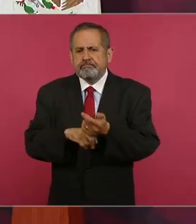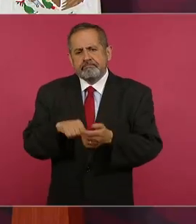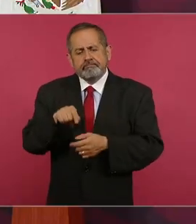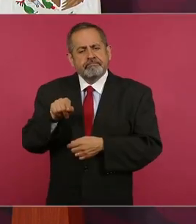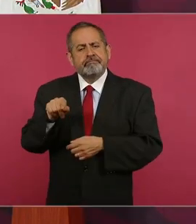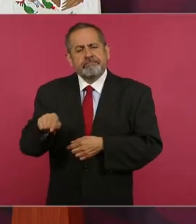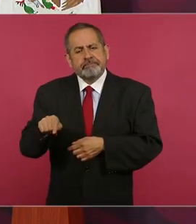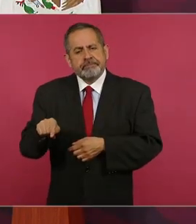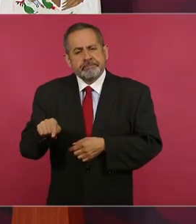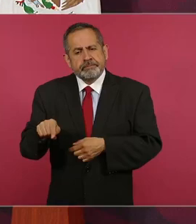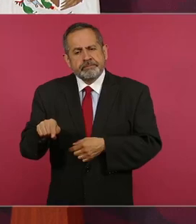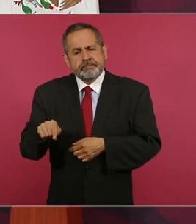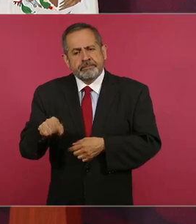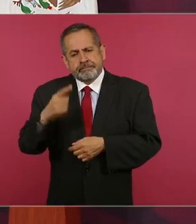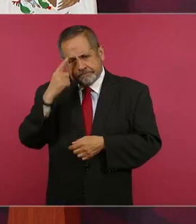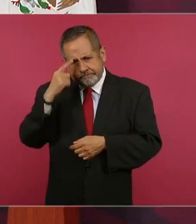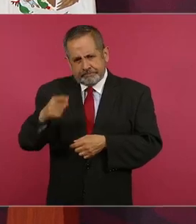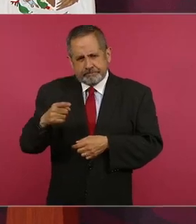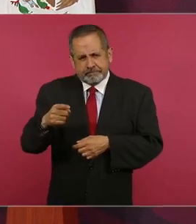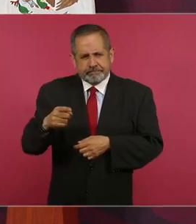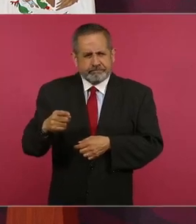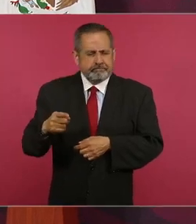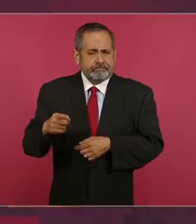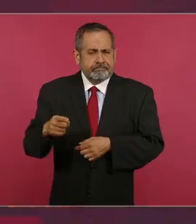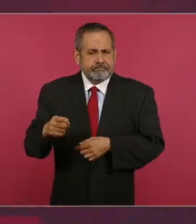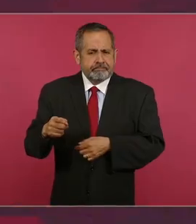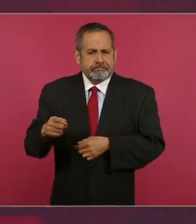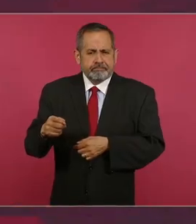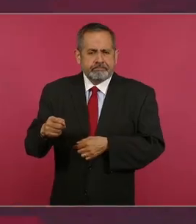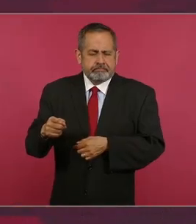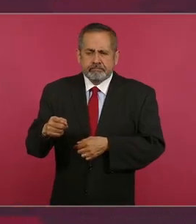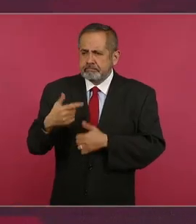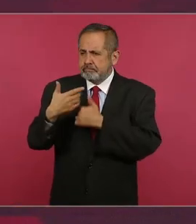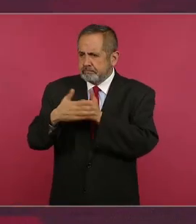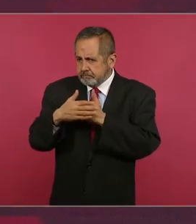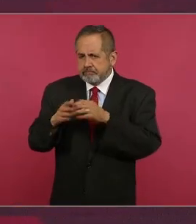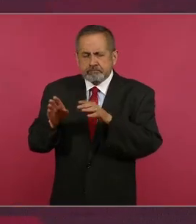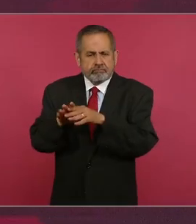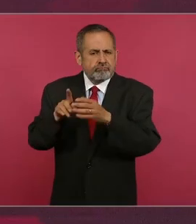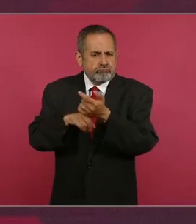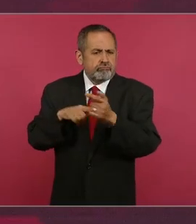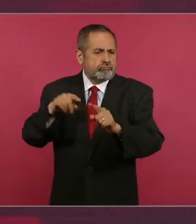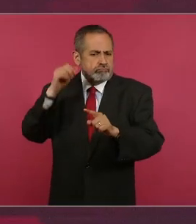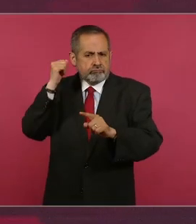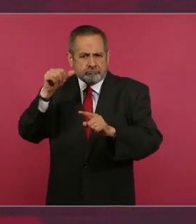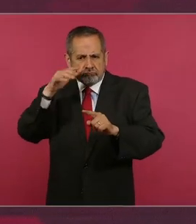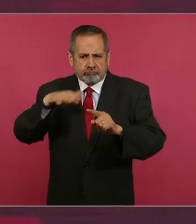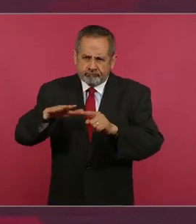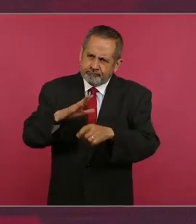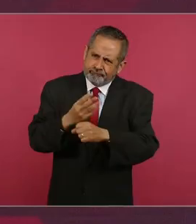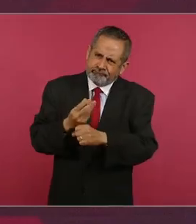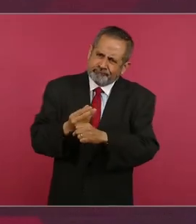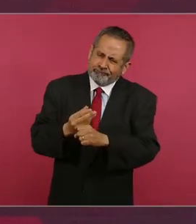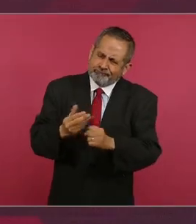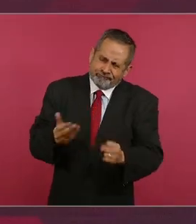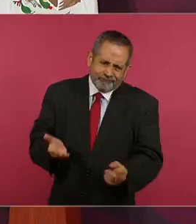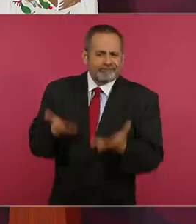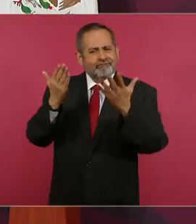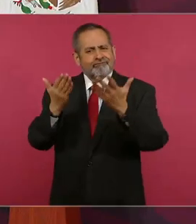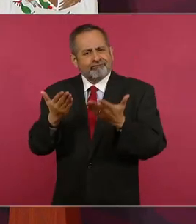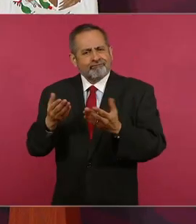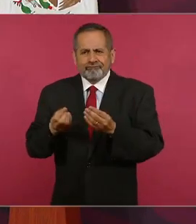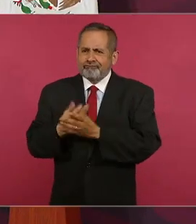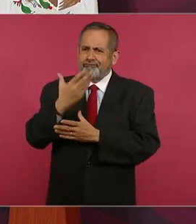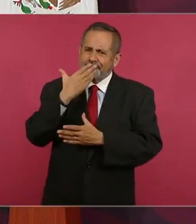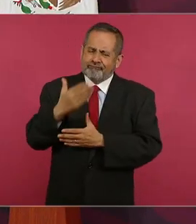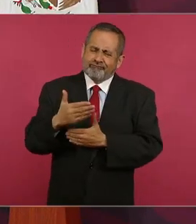poniendo de pie a Acapulco. Lo vamos a lograr muy pronto, muy